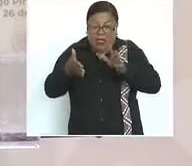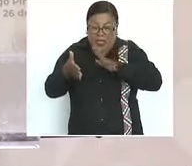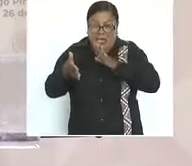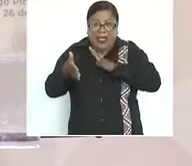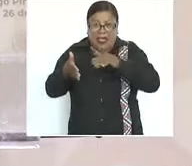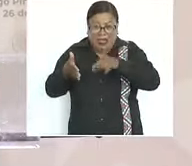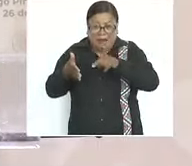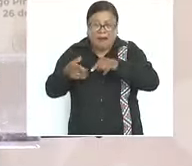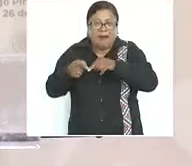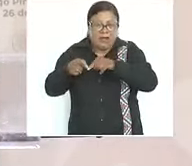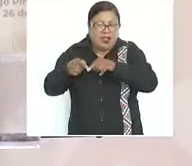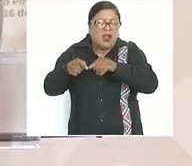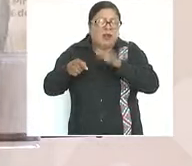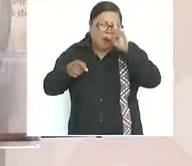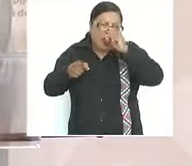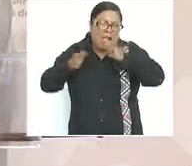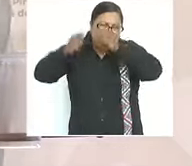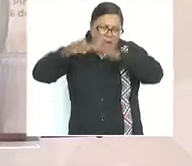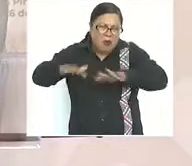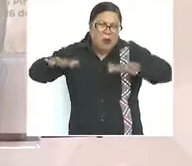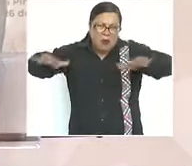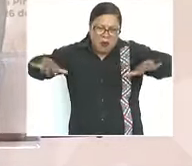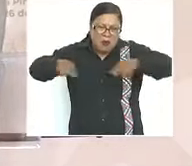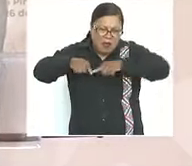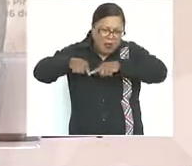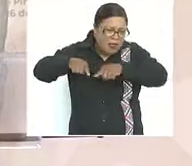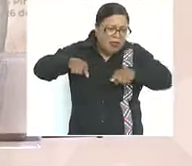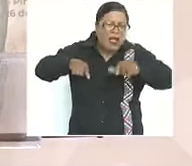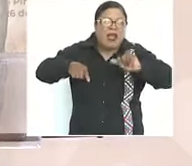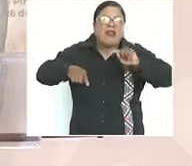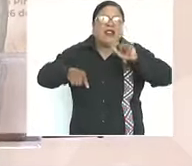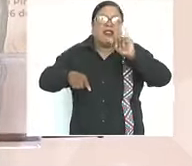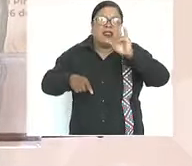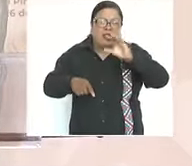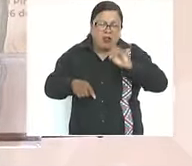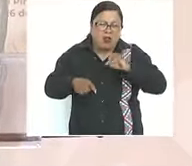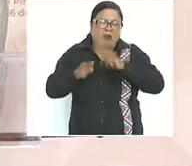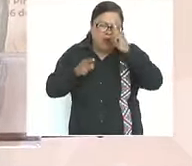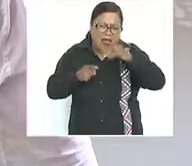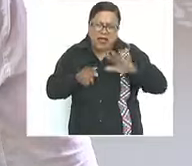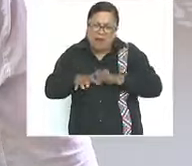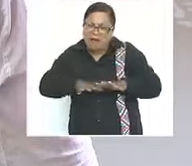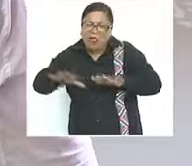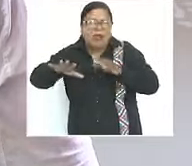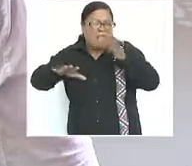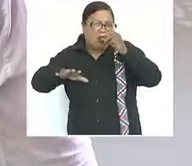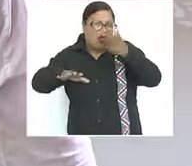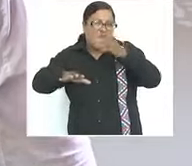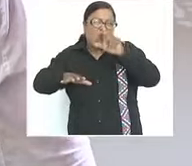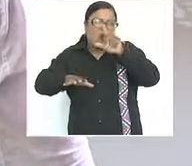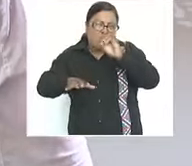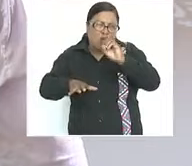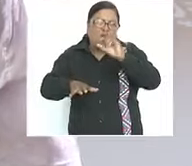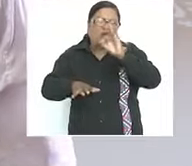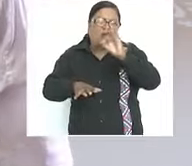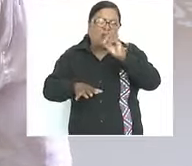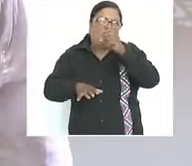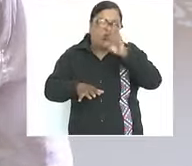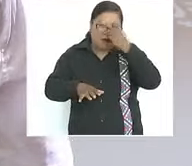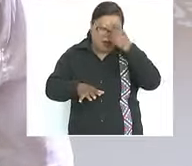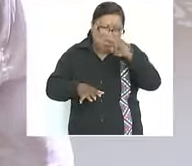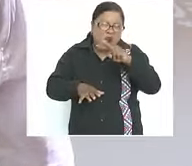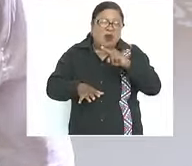del Pacífico al océano Atlántico que es el Golfo de México la parte más